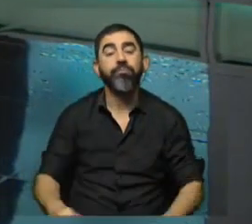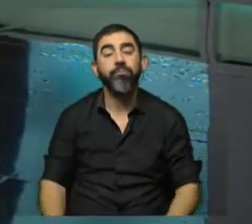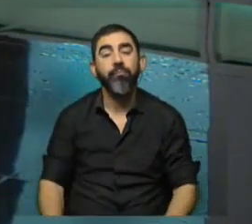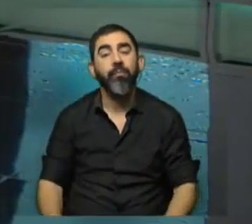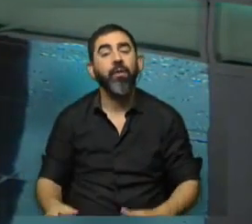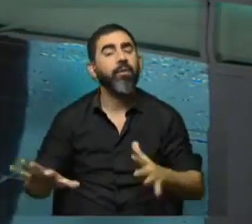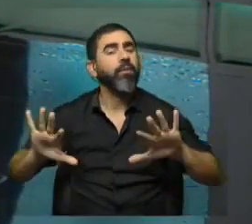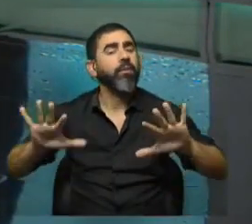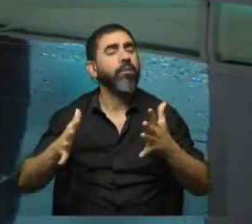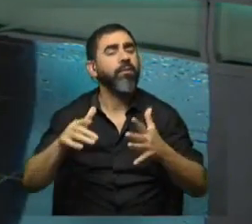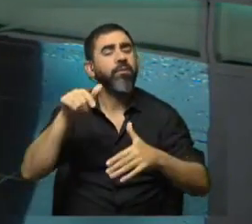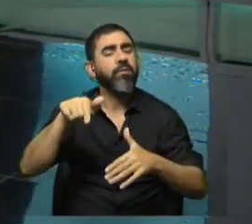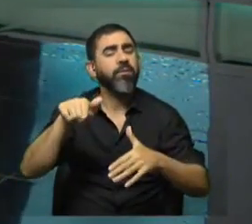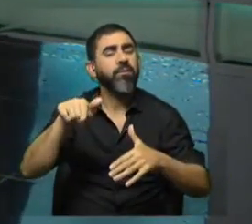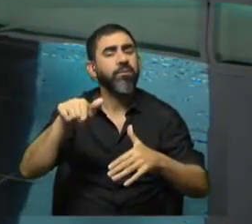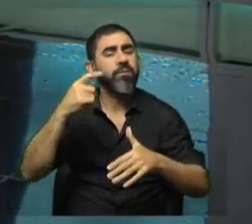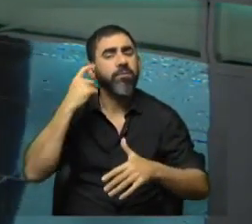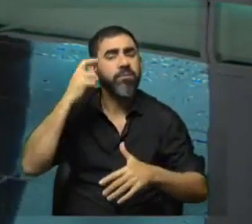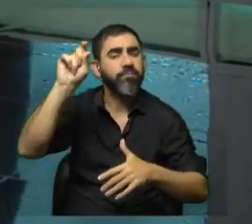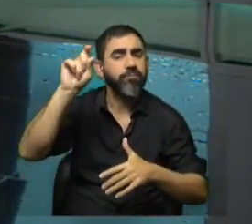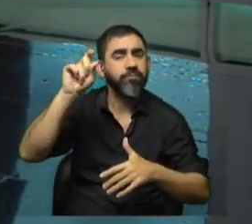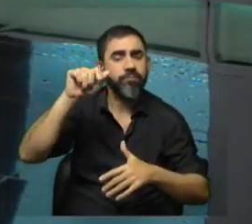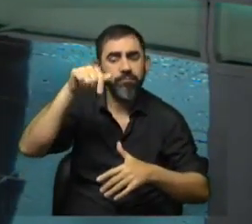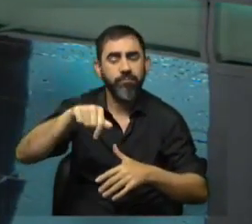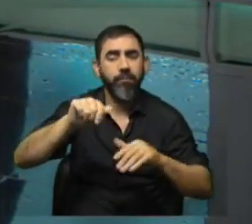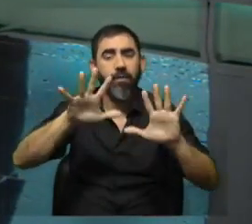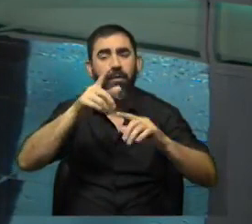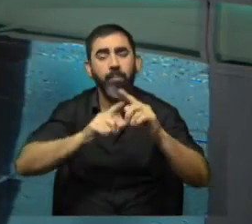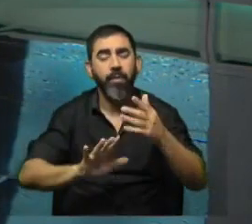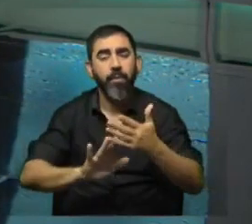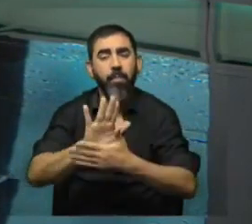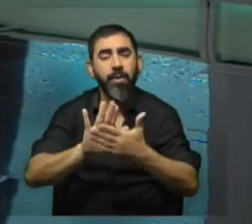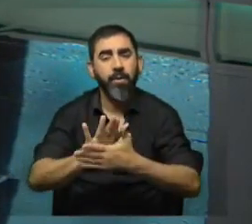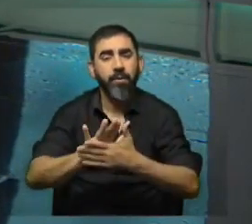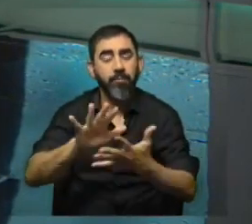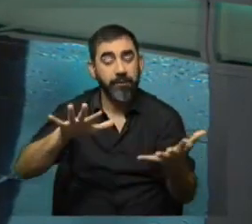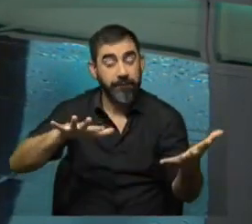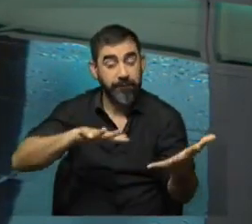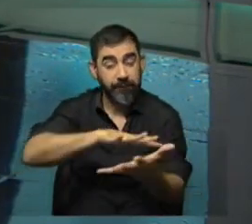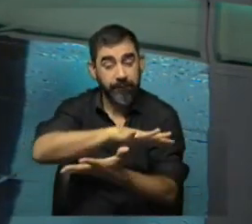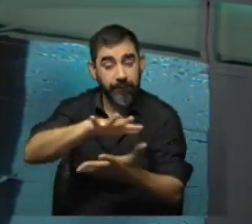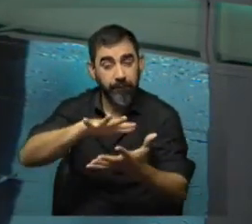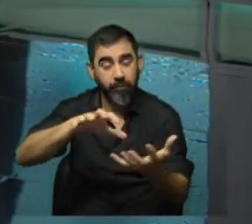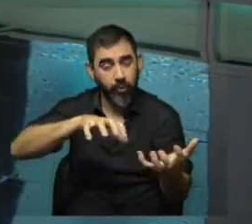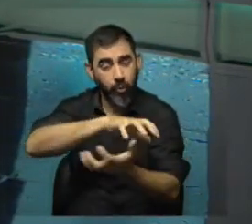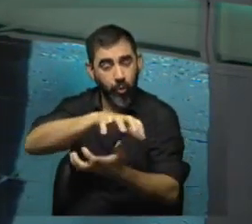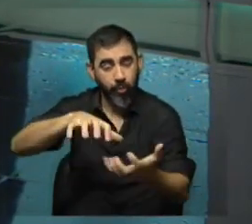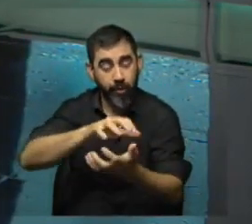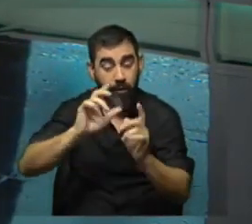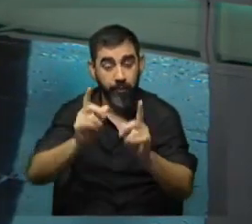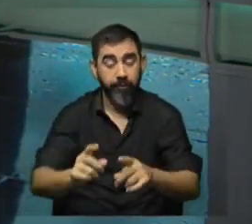¿de qué va esta iniciativa que se va a realizar sobre las 10.30 de la mañana? En un contexto, como decíamos, bastante complejo, además.